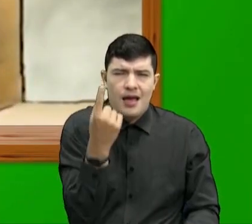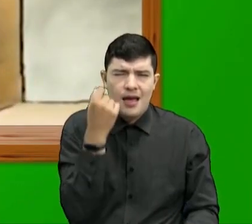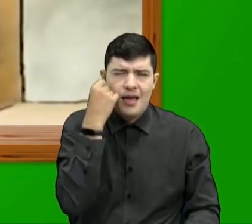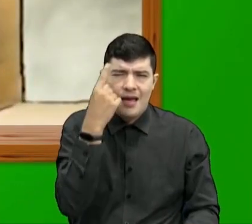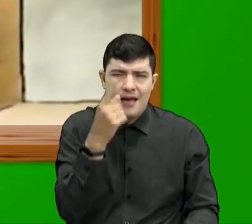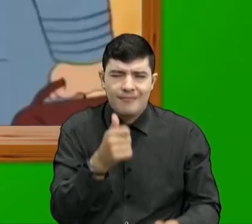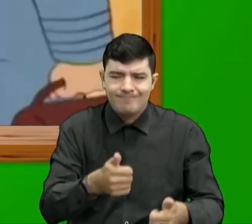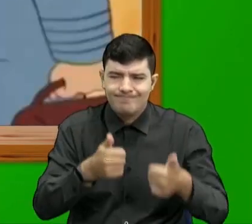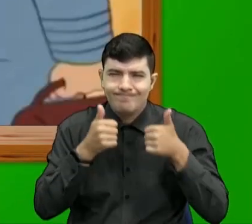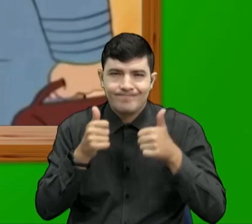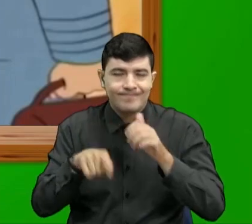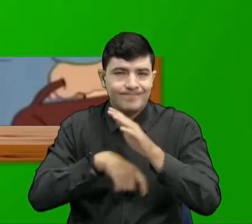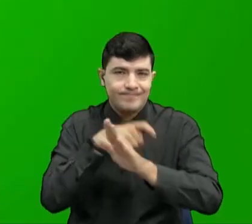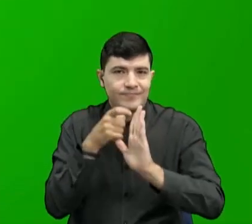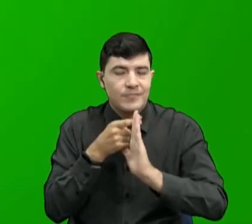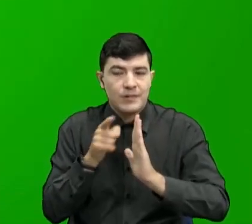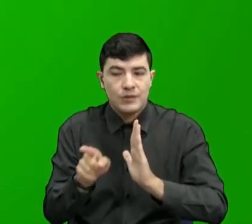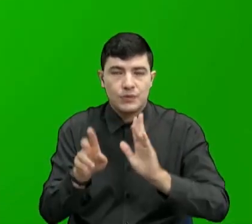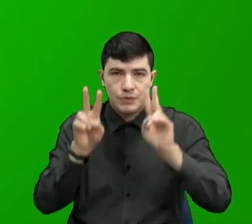todo sobre el tema.